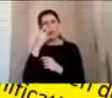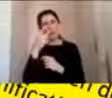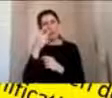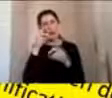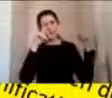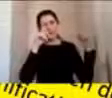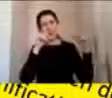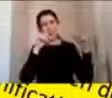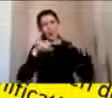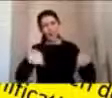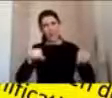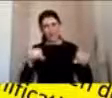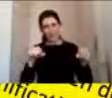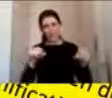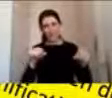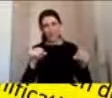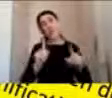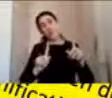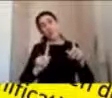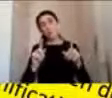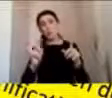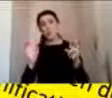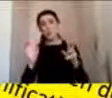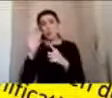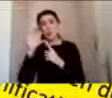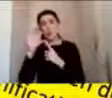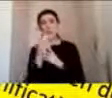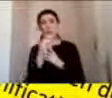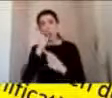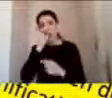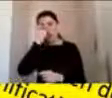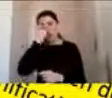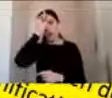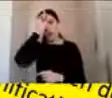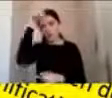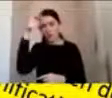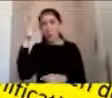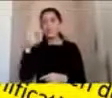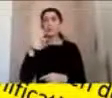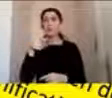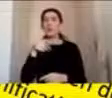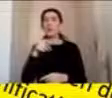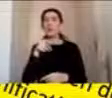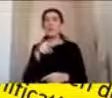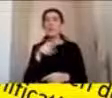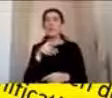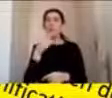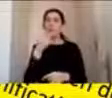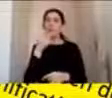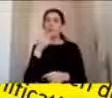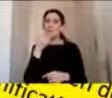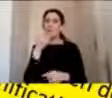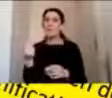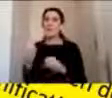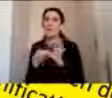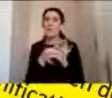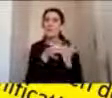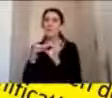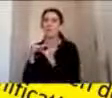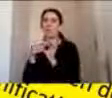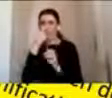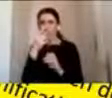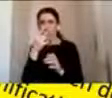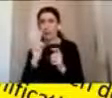Hay aspectos culturales importantes como hábitos o costumbres que influyen en la percepción del riesgo. Y también hay explicaciones del evento por parte de los